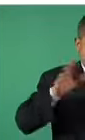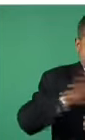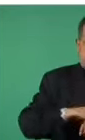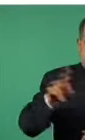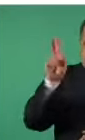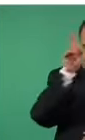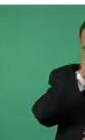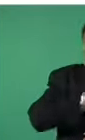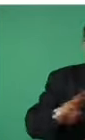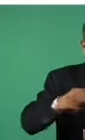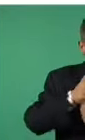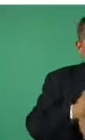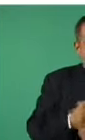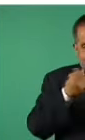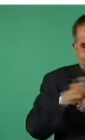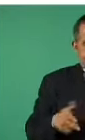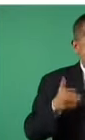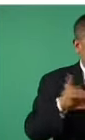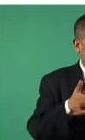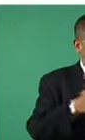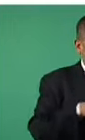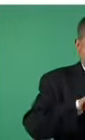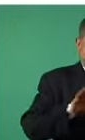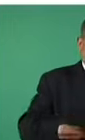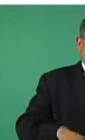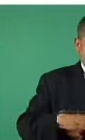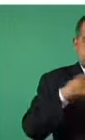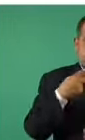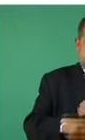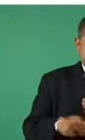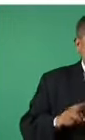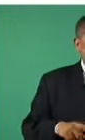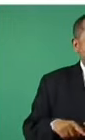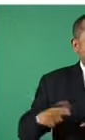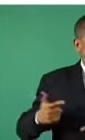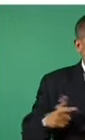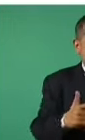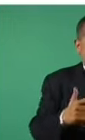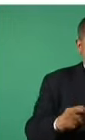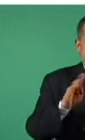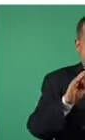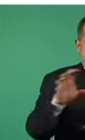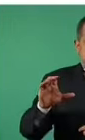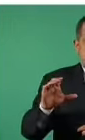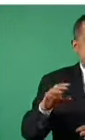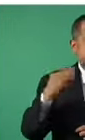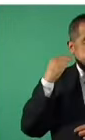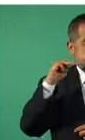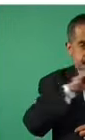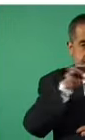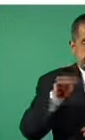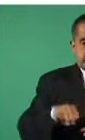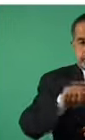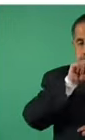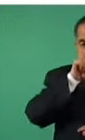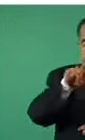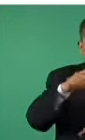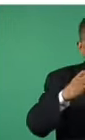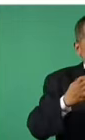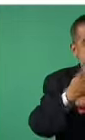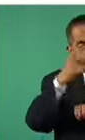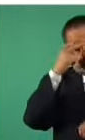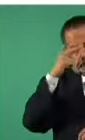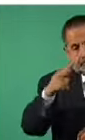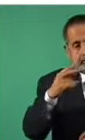víctimas de homicidio doloso, que es Guanajuato, Baja California, Michoacán, Jalisco, Estado de